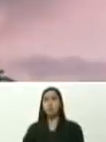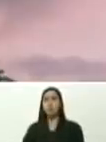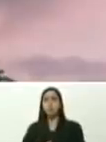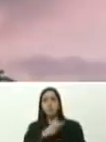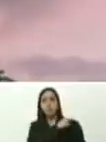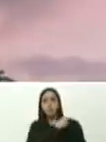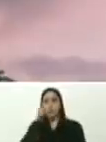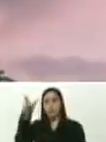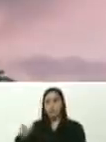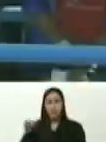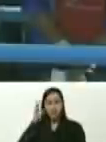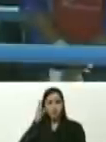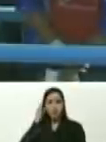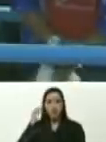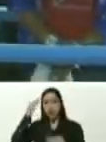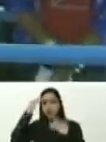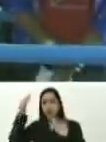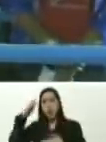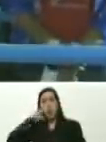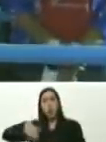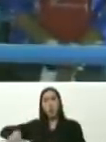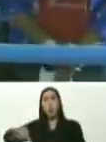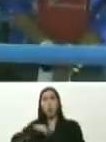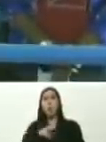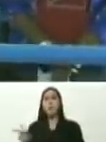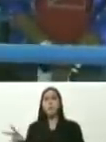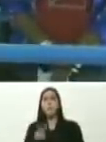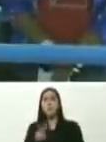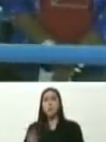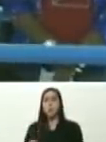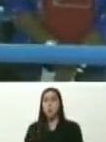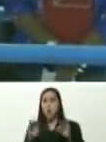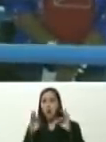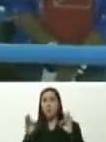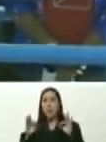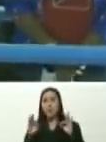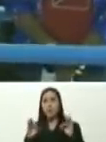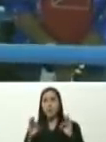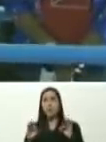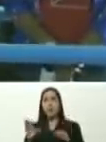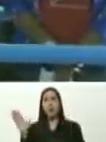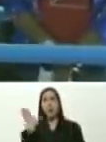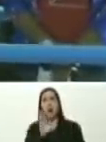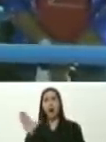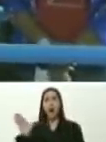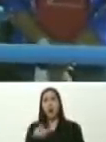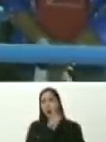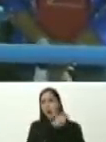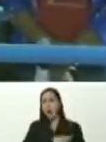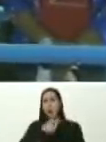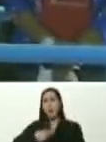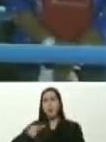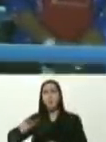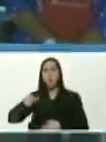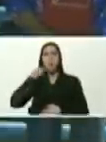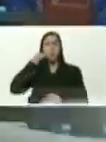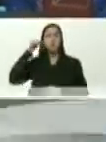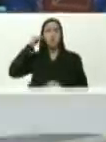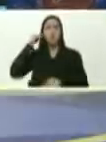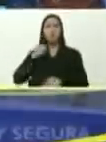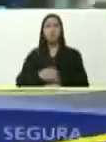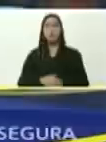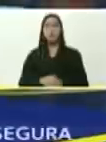Saludos a toda Venezuela, y especialmente, al pueblo caraqueño, a los caraqueños, a las caraqueñas, mi